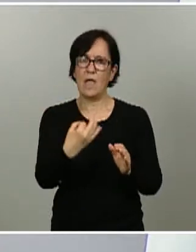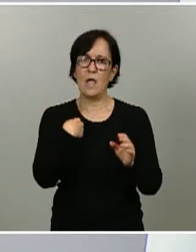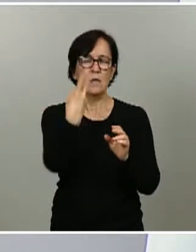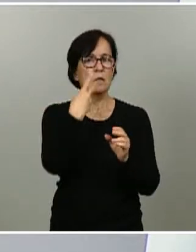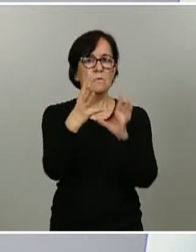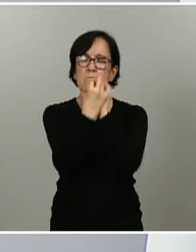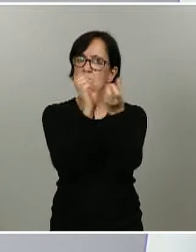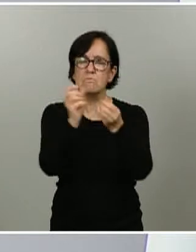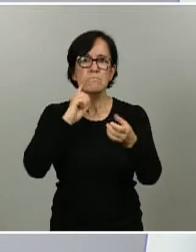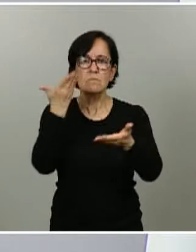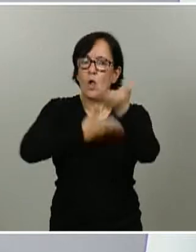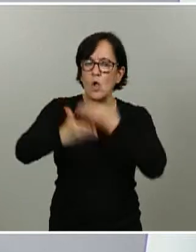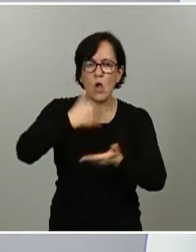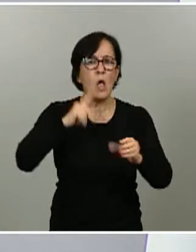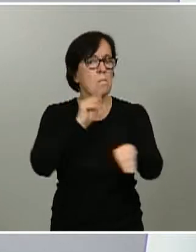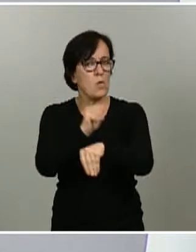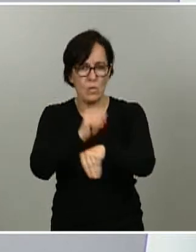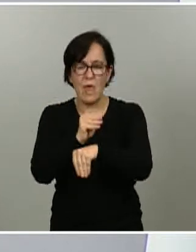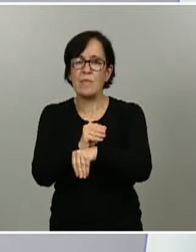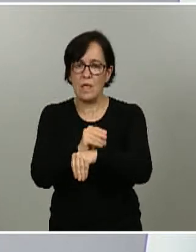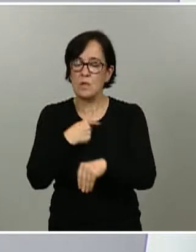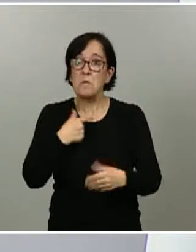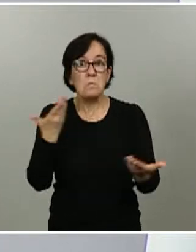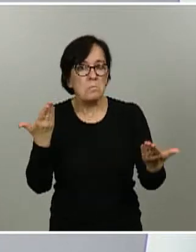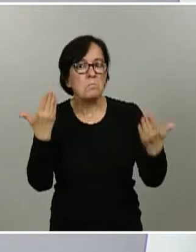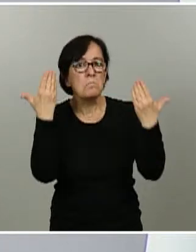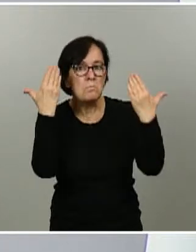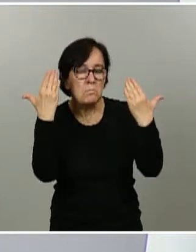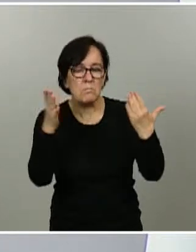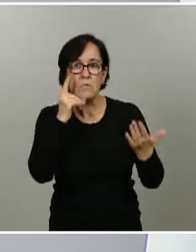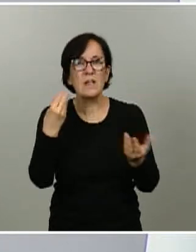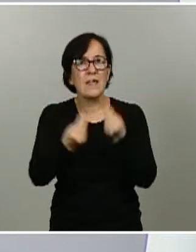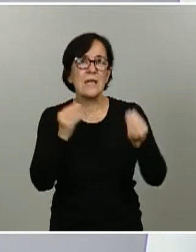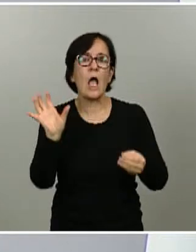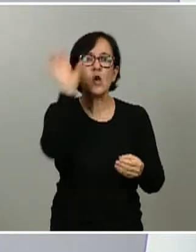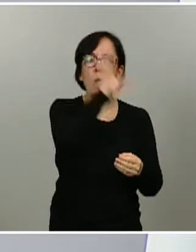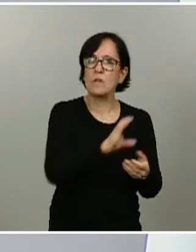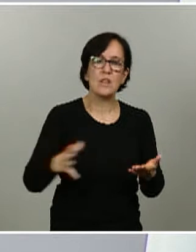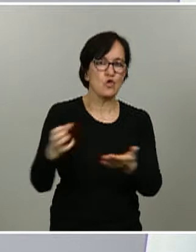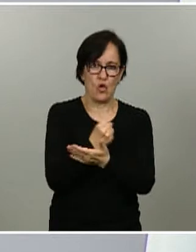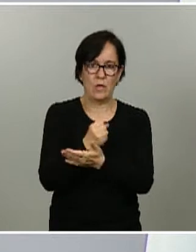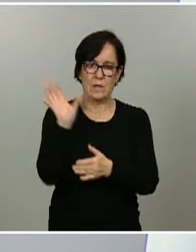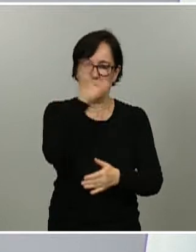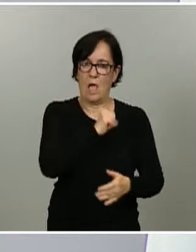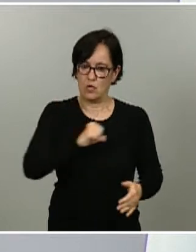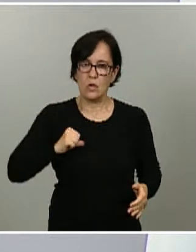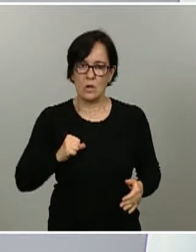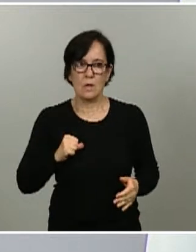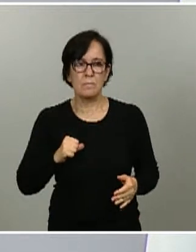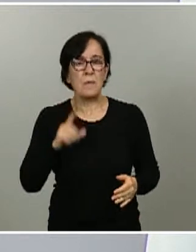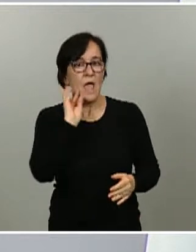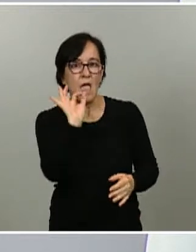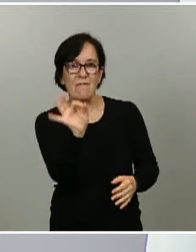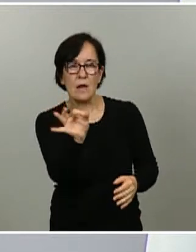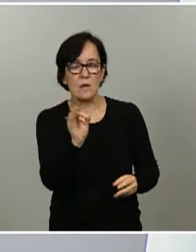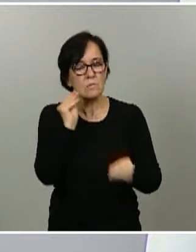que actuar con muchísima prudencia. Yo celebro que se haga así por parte de todas las comunidades autónomas porque es verdad que se está haciendo